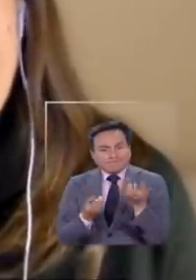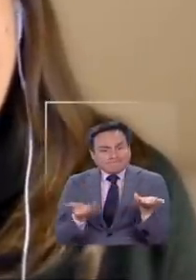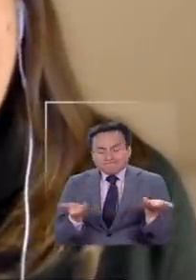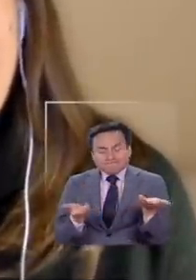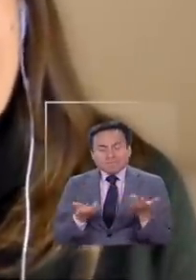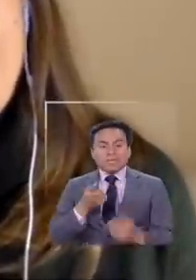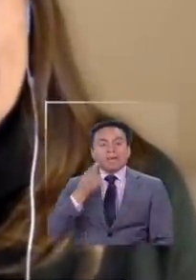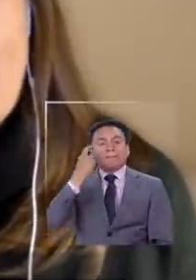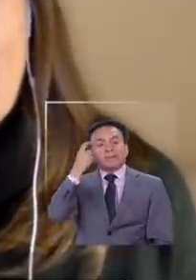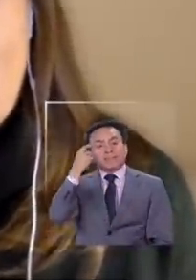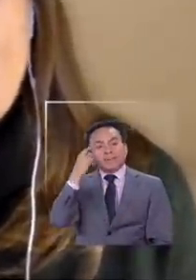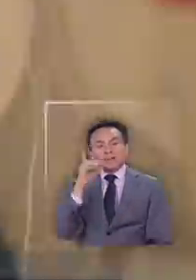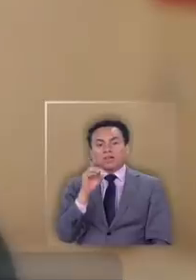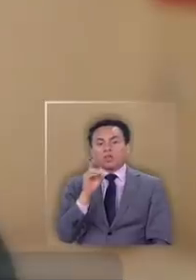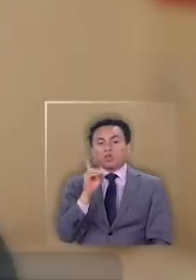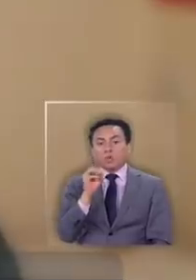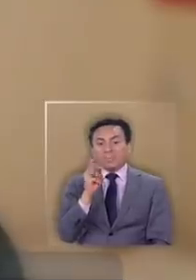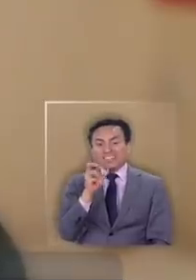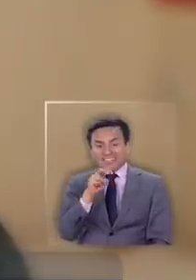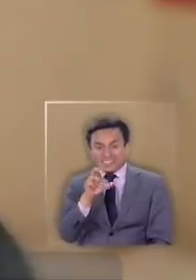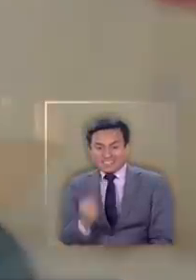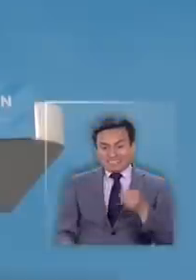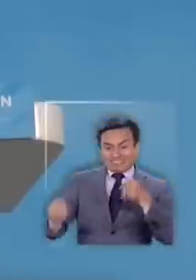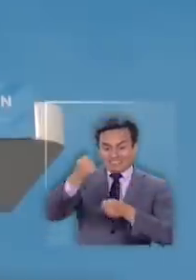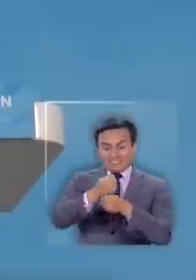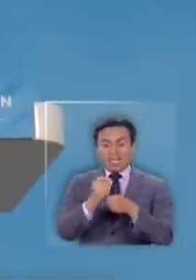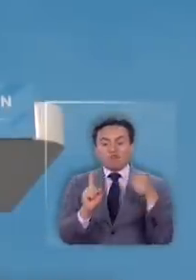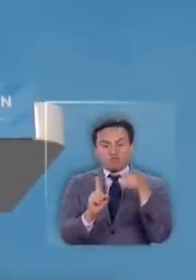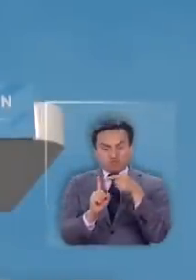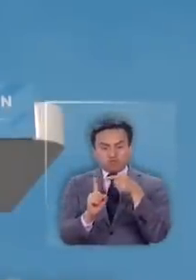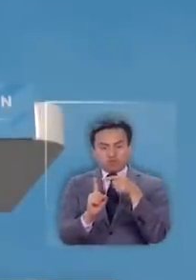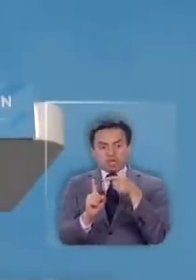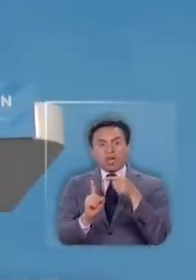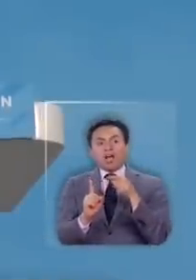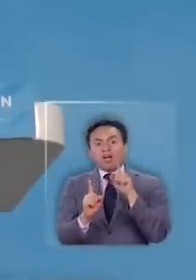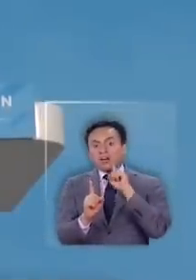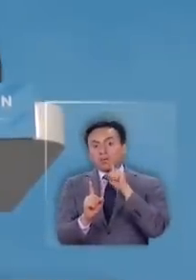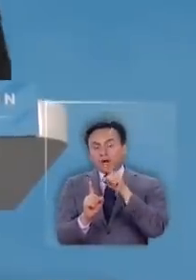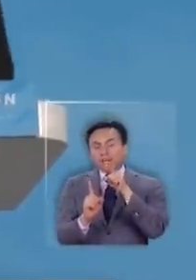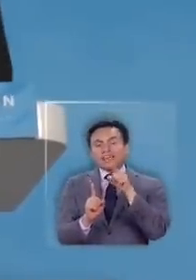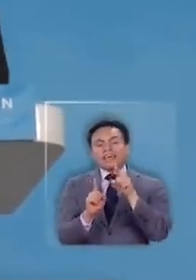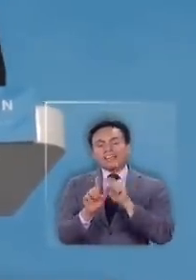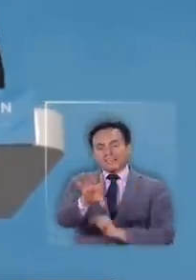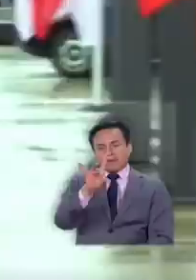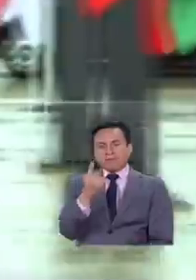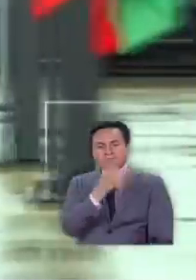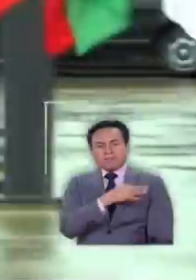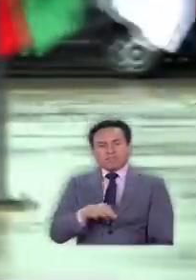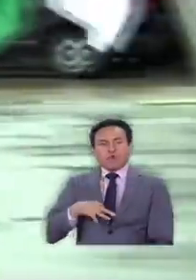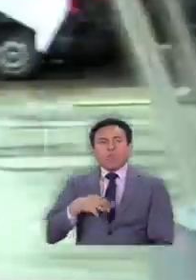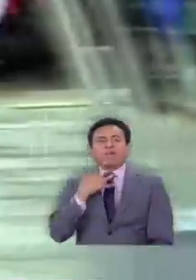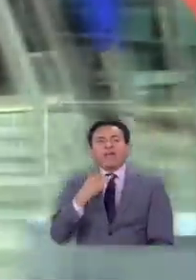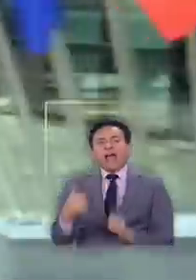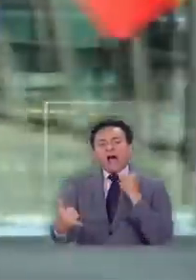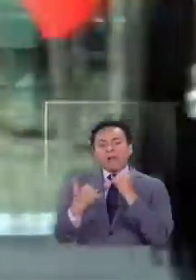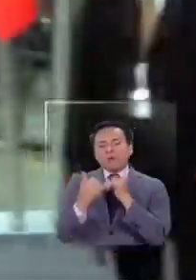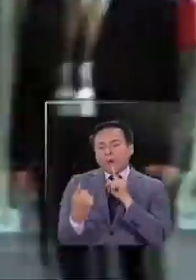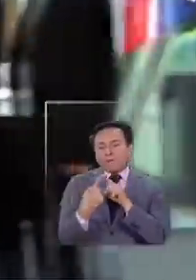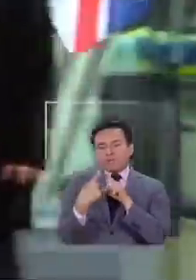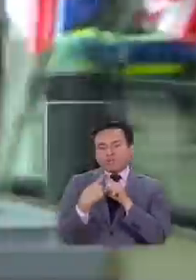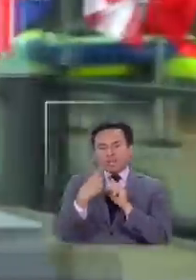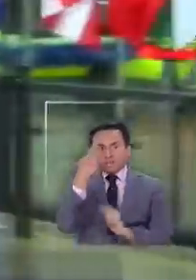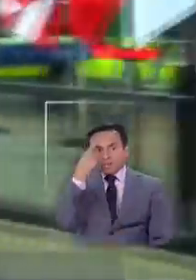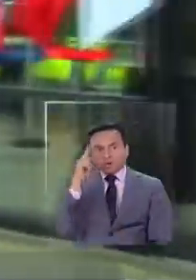que pensar que Dominic Raab está ahí, está en el puesto en que está y ha sido designado por el primer ministro porque es su amigo personal.